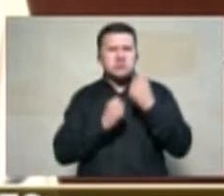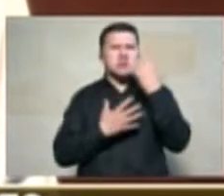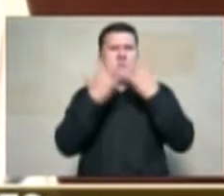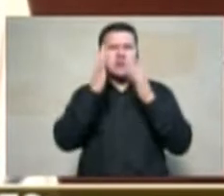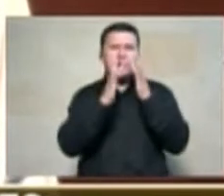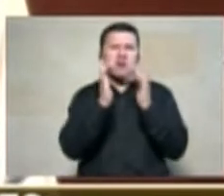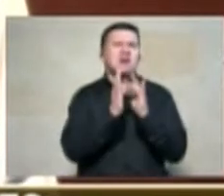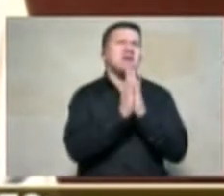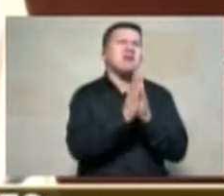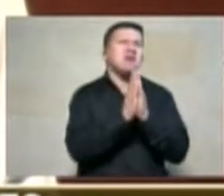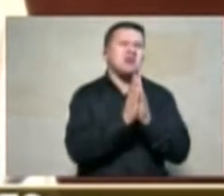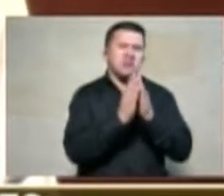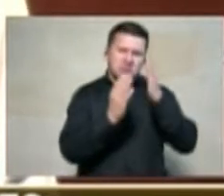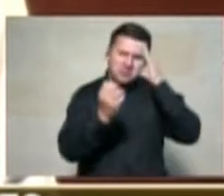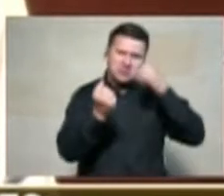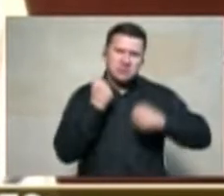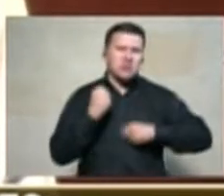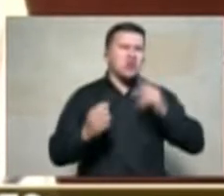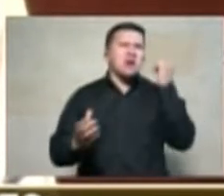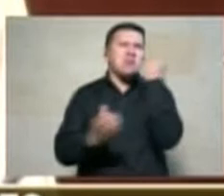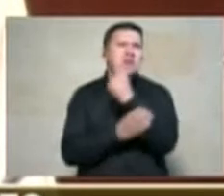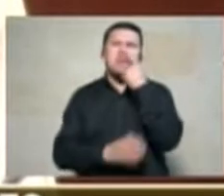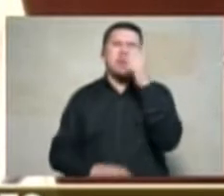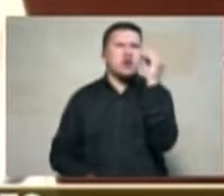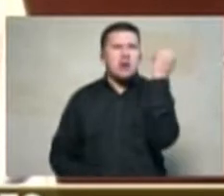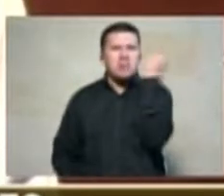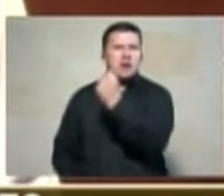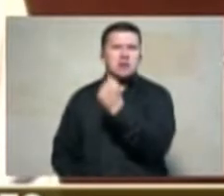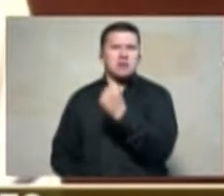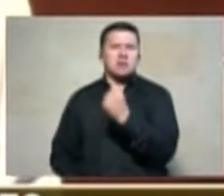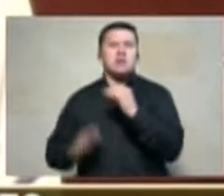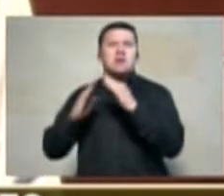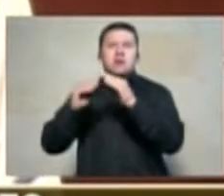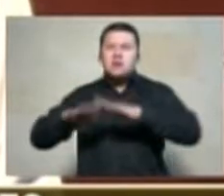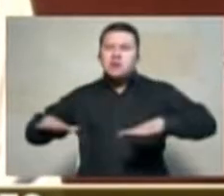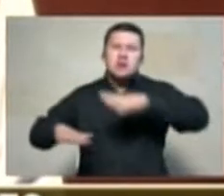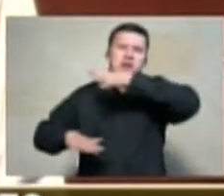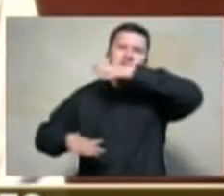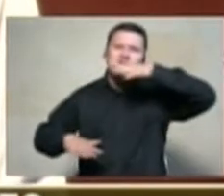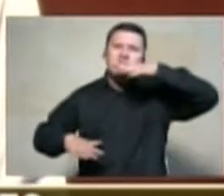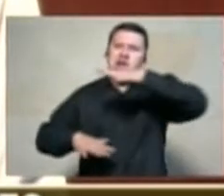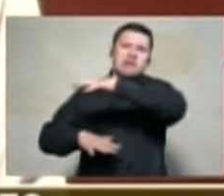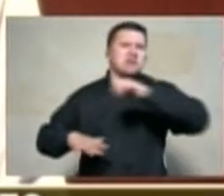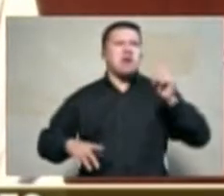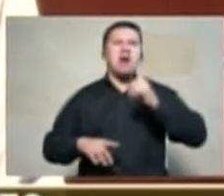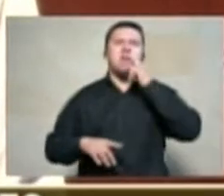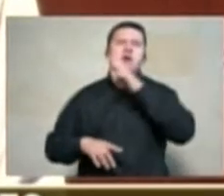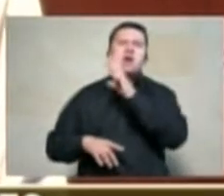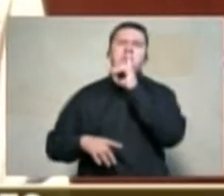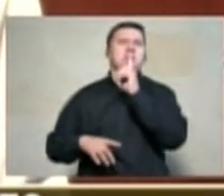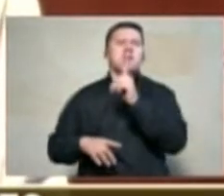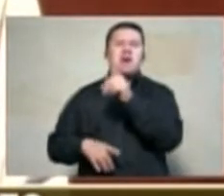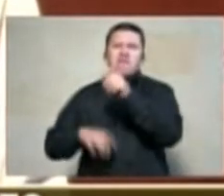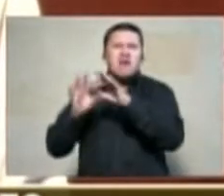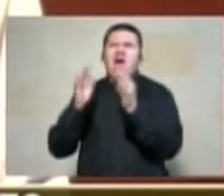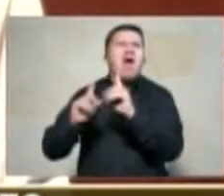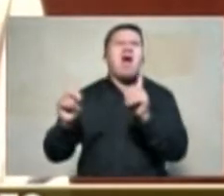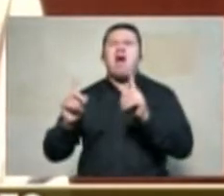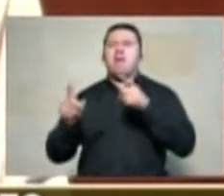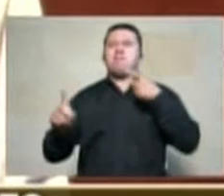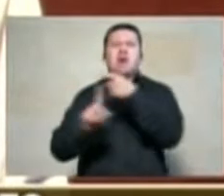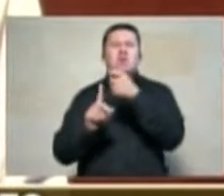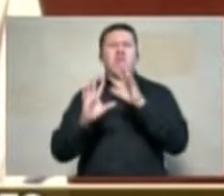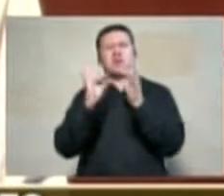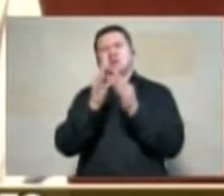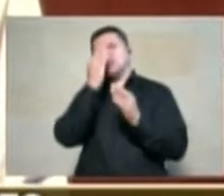abril le pedían a la fuerza pública que no le mataran a su papá porque lo iban a sacar de su tierra finca la esperanza y así he visto a muchas familias más